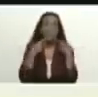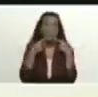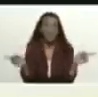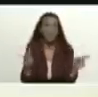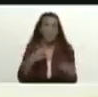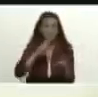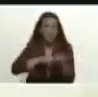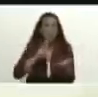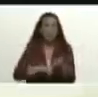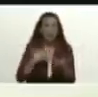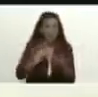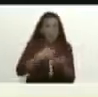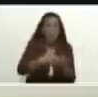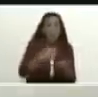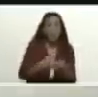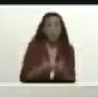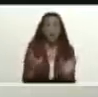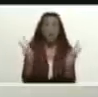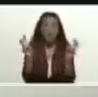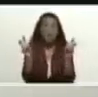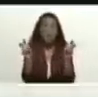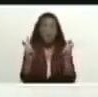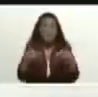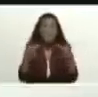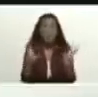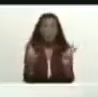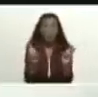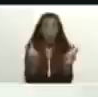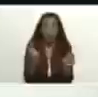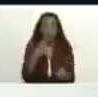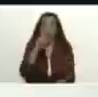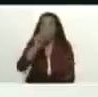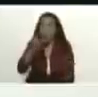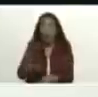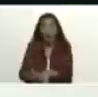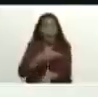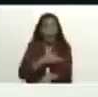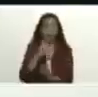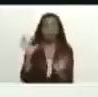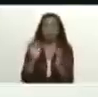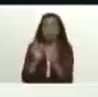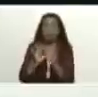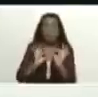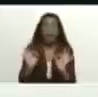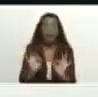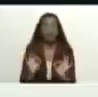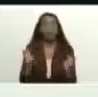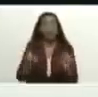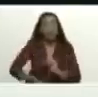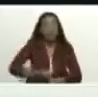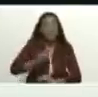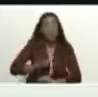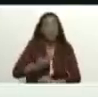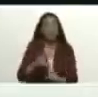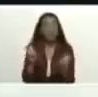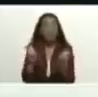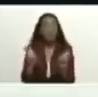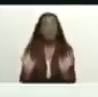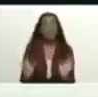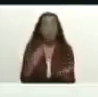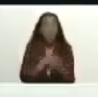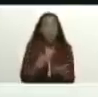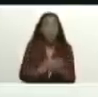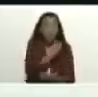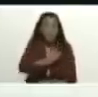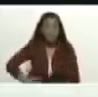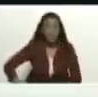se propusieron un conjunto de temas nuevos de las prioridades uno de los más importantes temas lo propuso